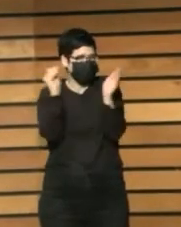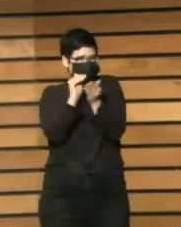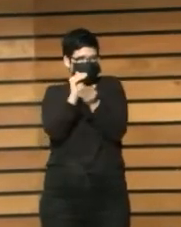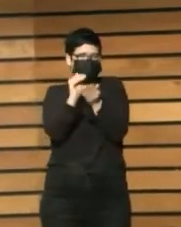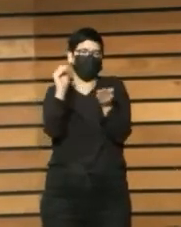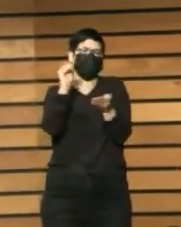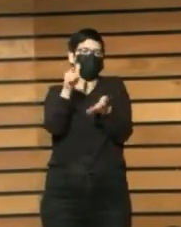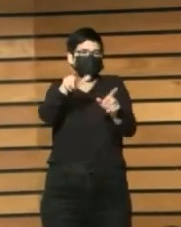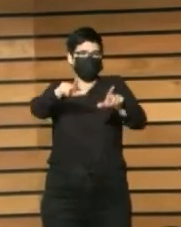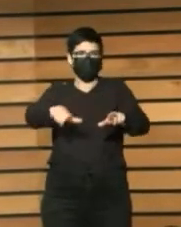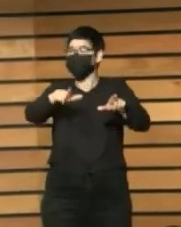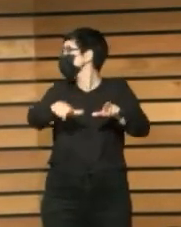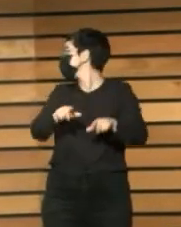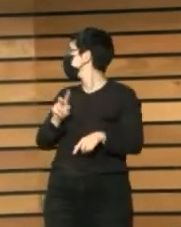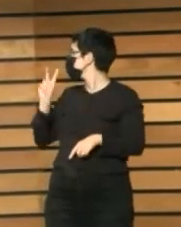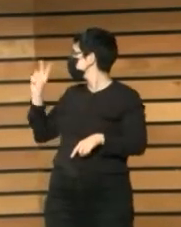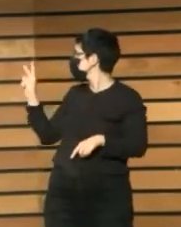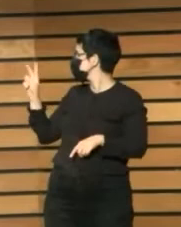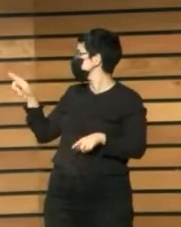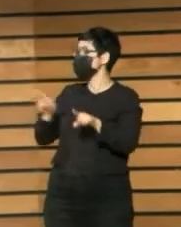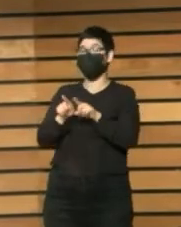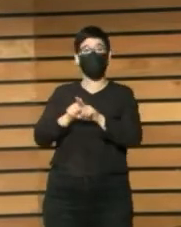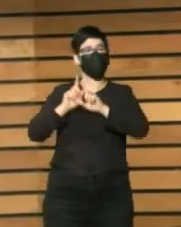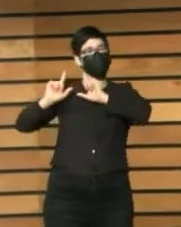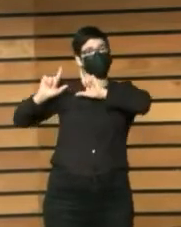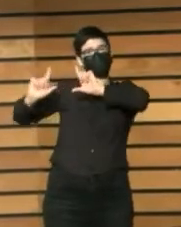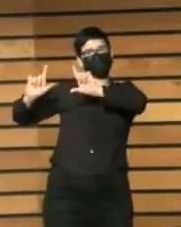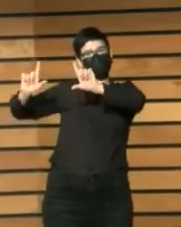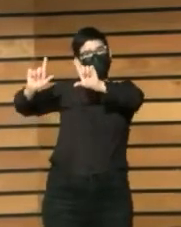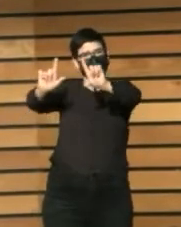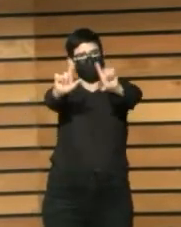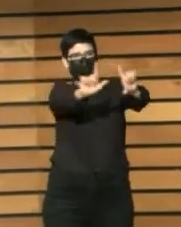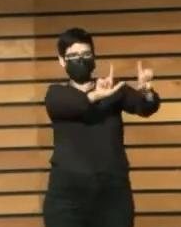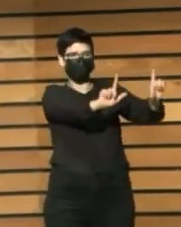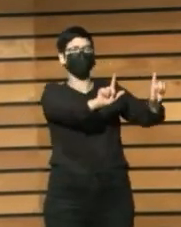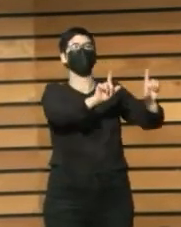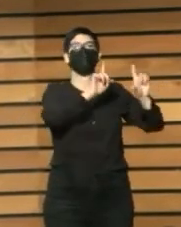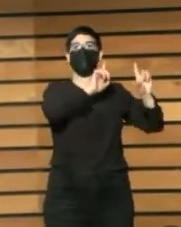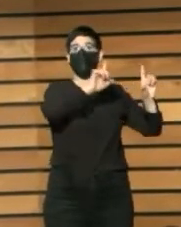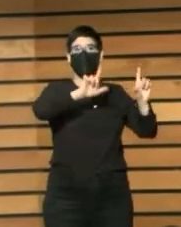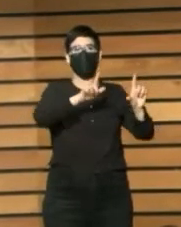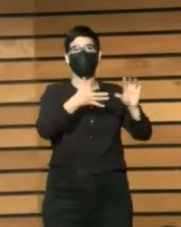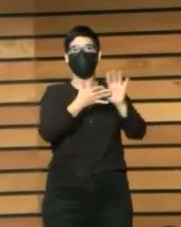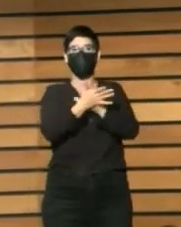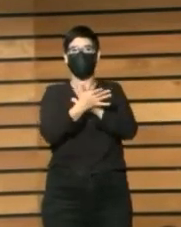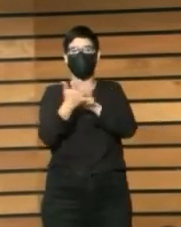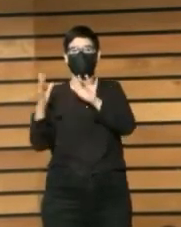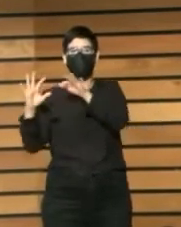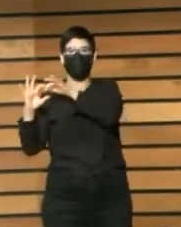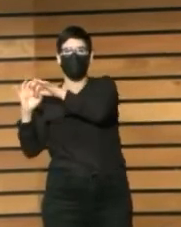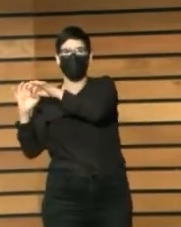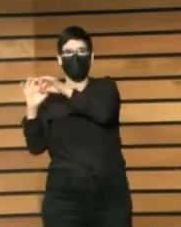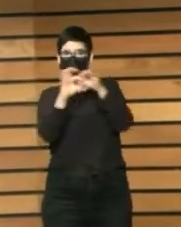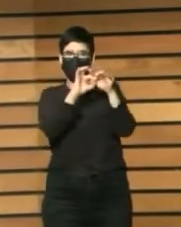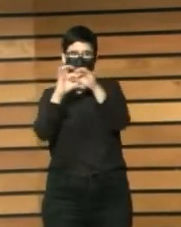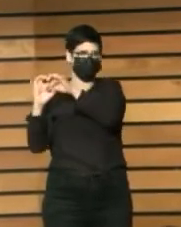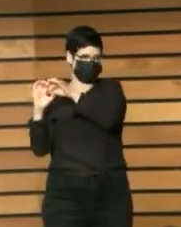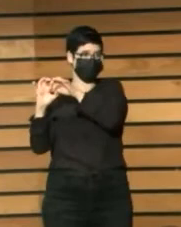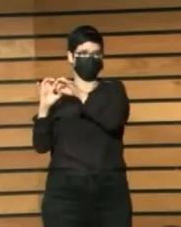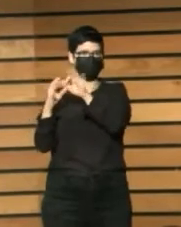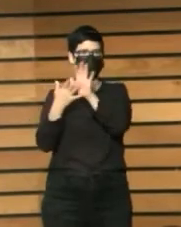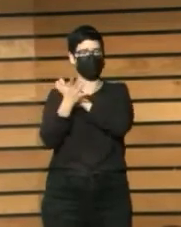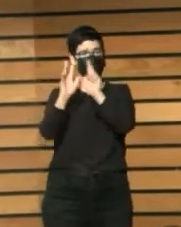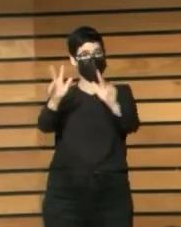de la galería Mediateca del espacio expositivo están interconectados. Entonces, eso nos ha